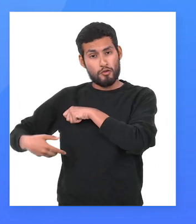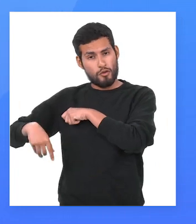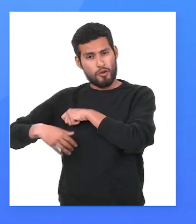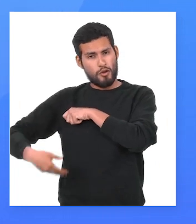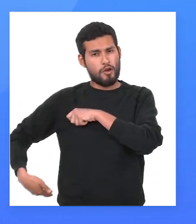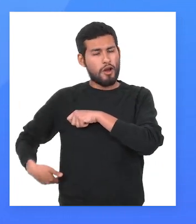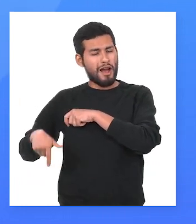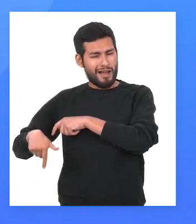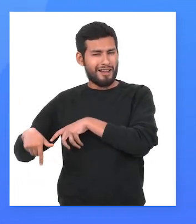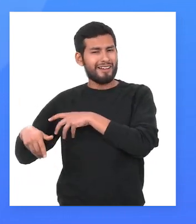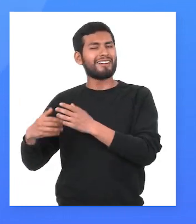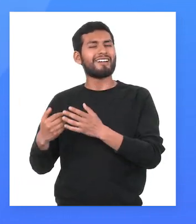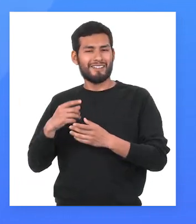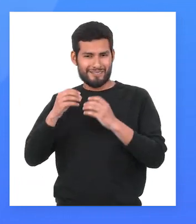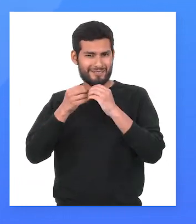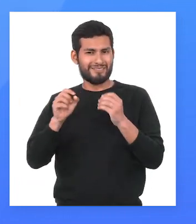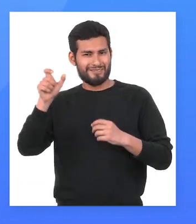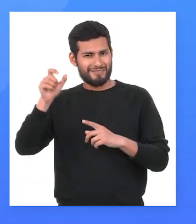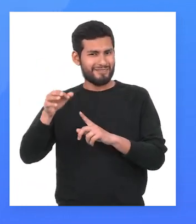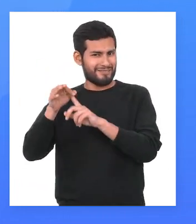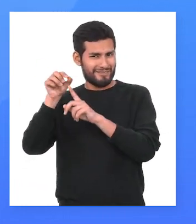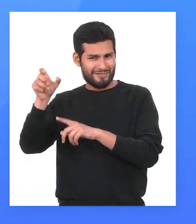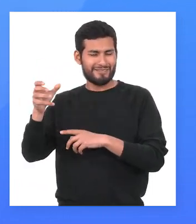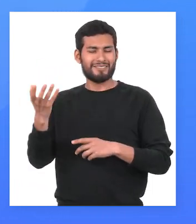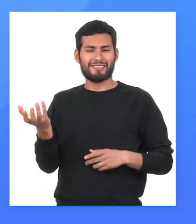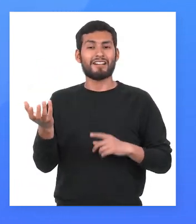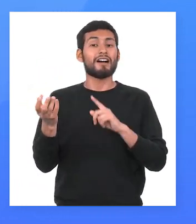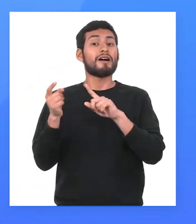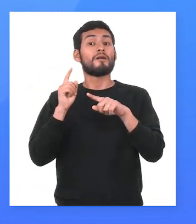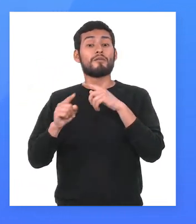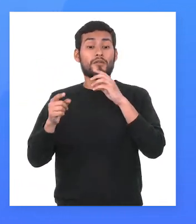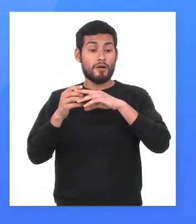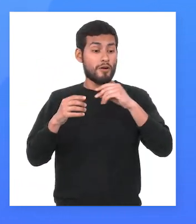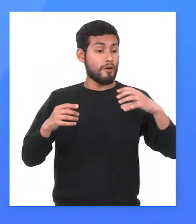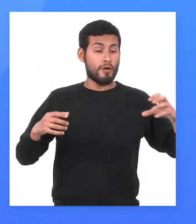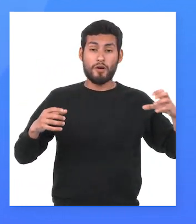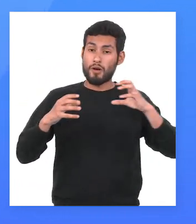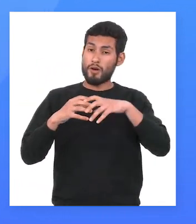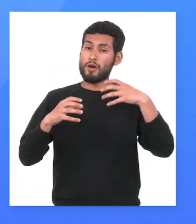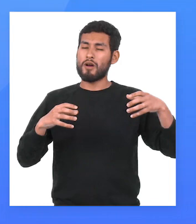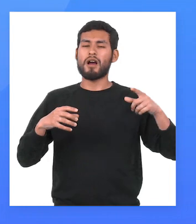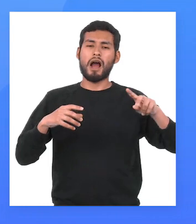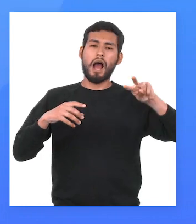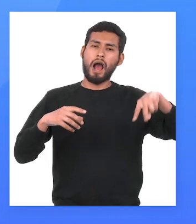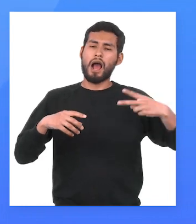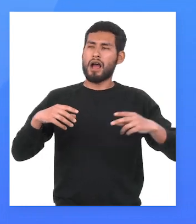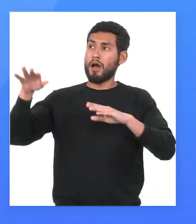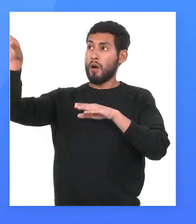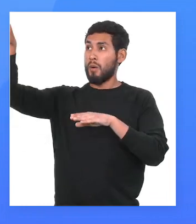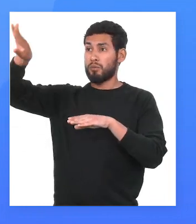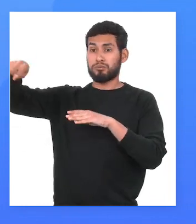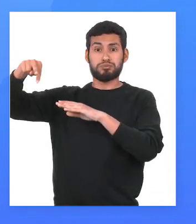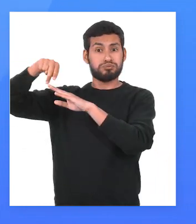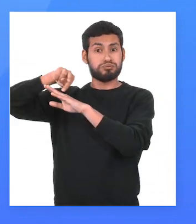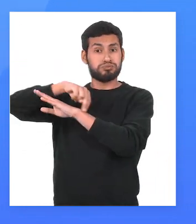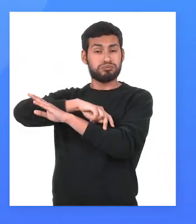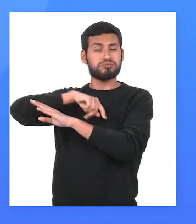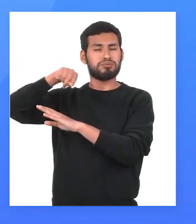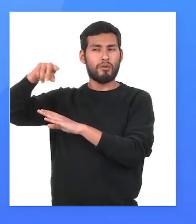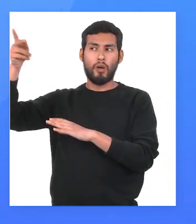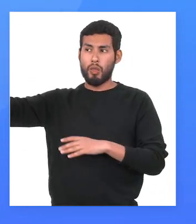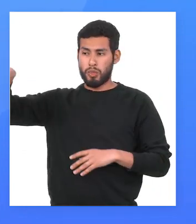porque es el objeto del cual hablamos en la oración. Mientras que en la función de predicado encontramos a cayó por las escaleras,